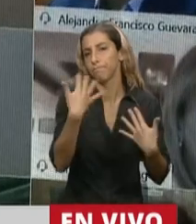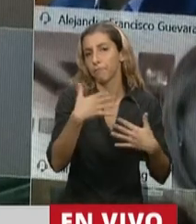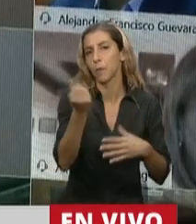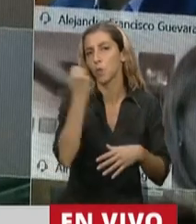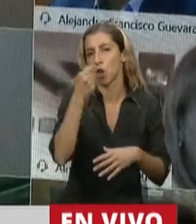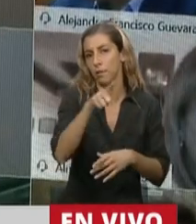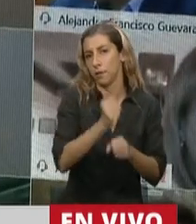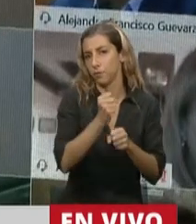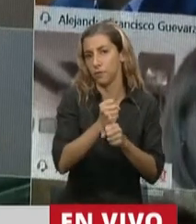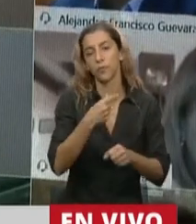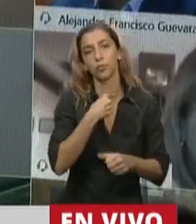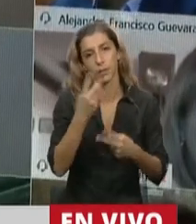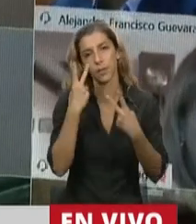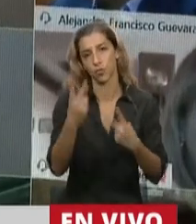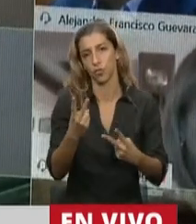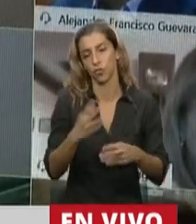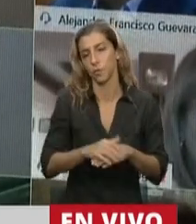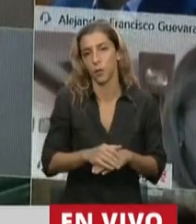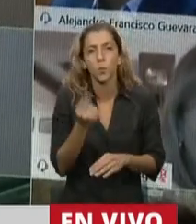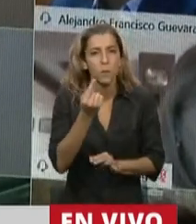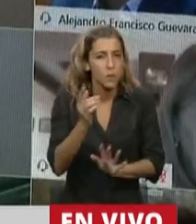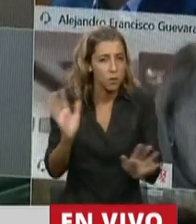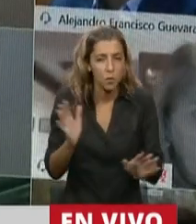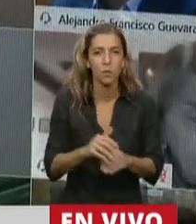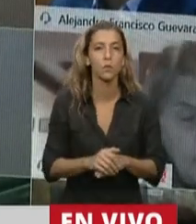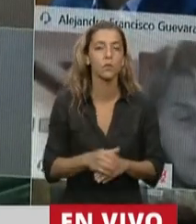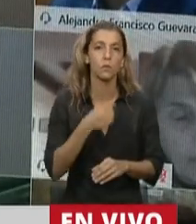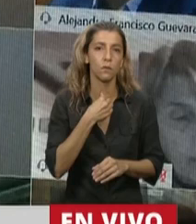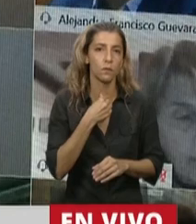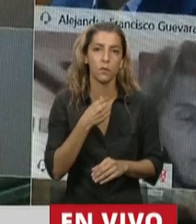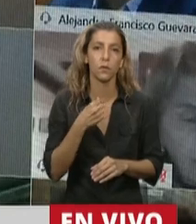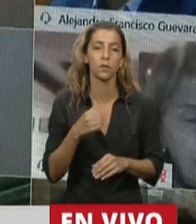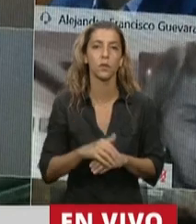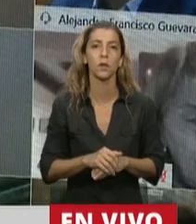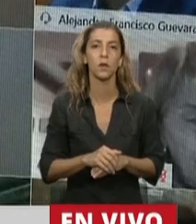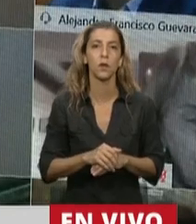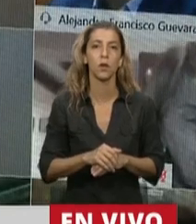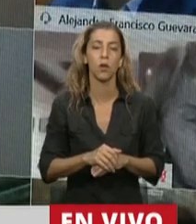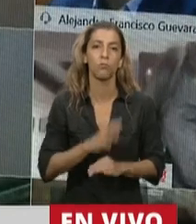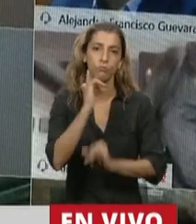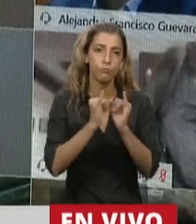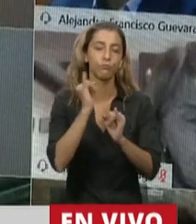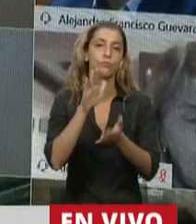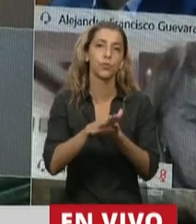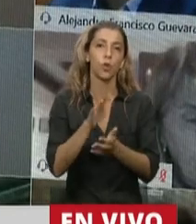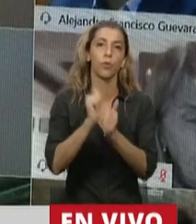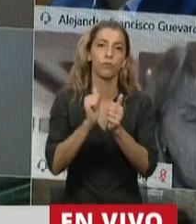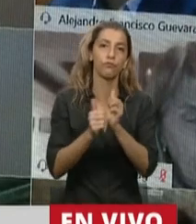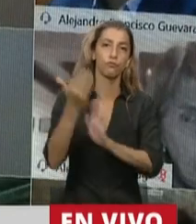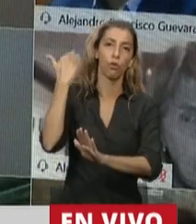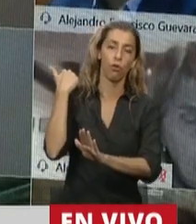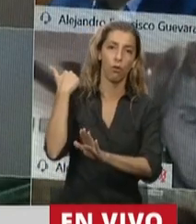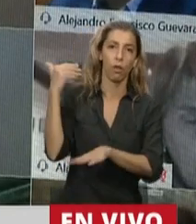minuto, un minuto y medio, para resaltar la historia del pasado y el presente,